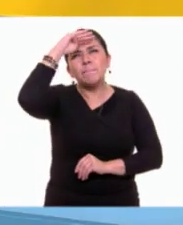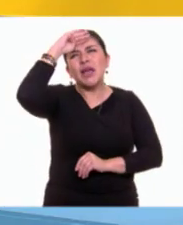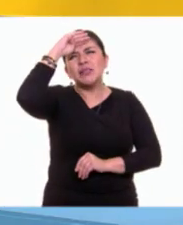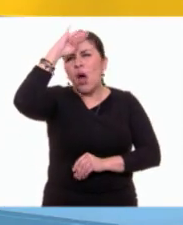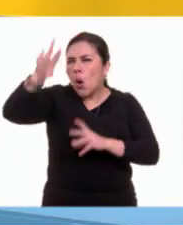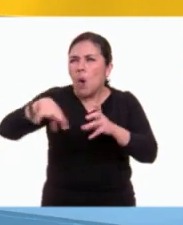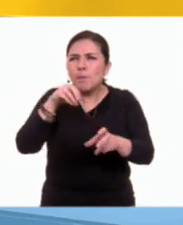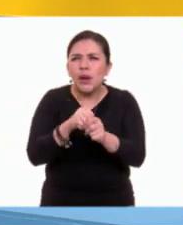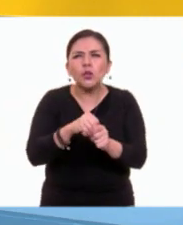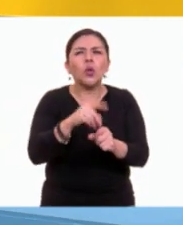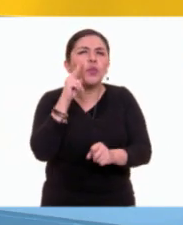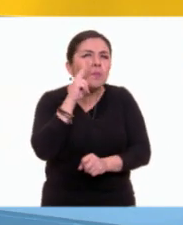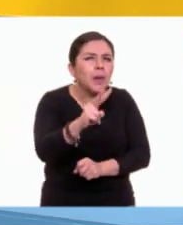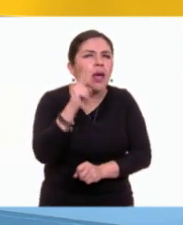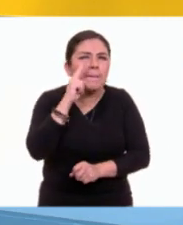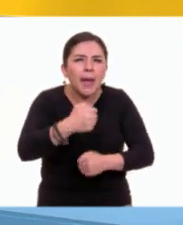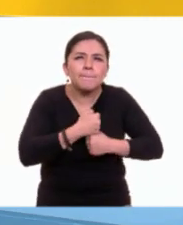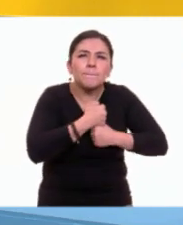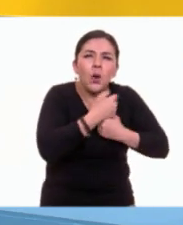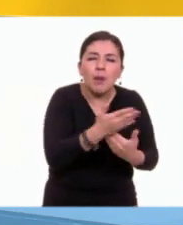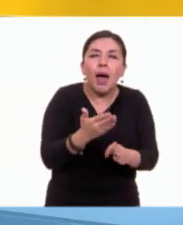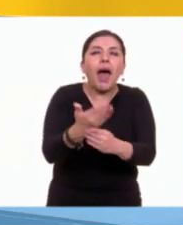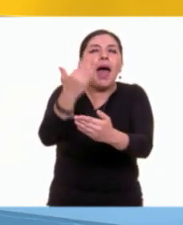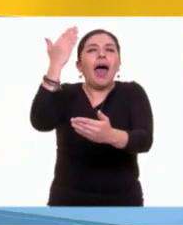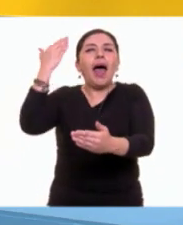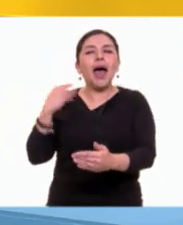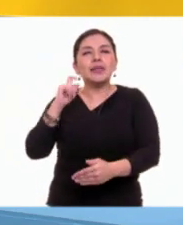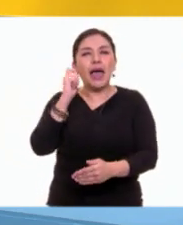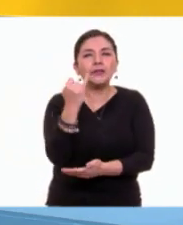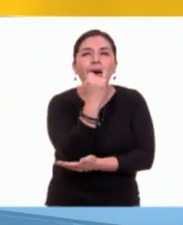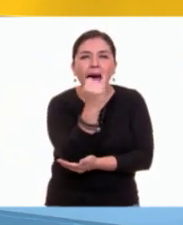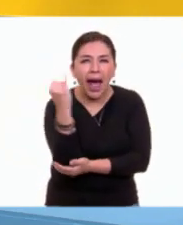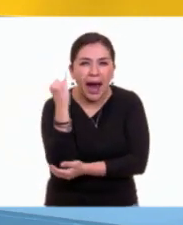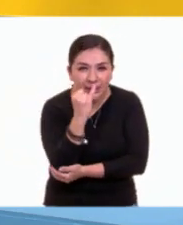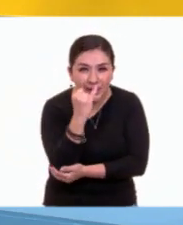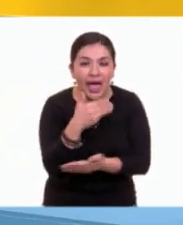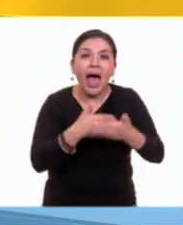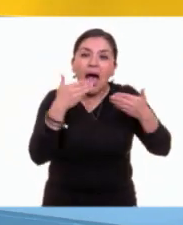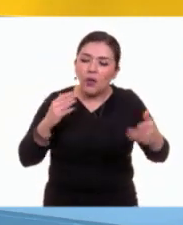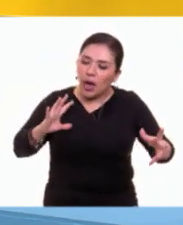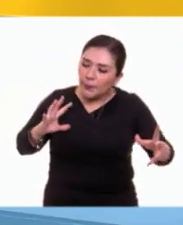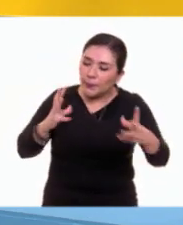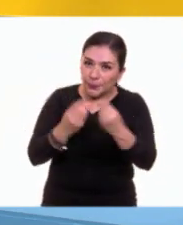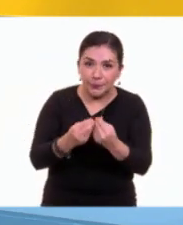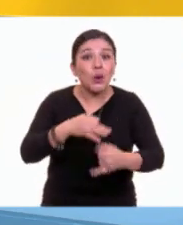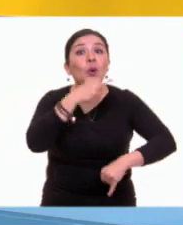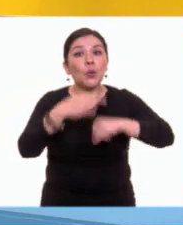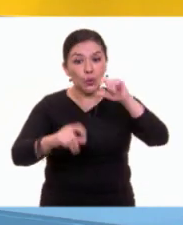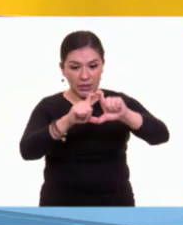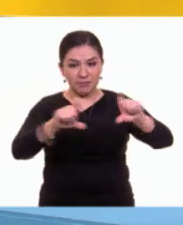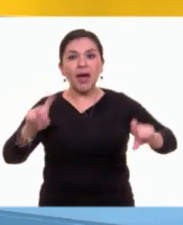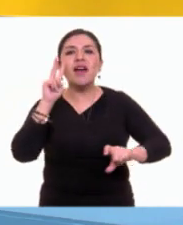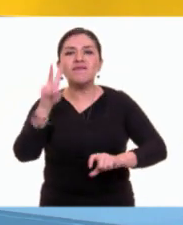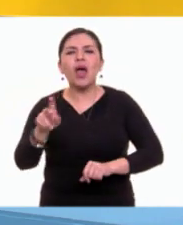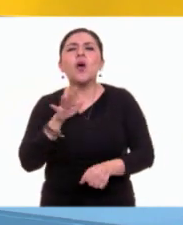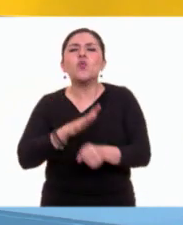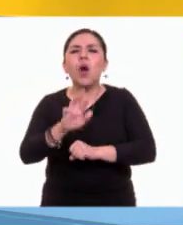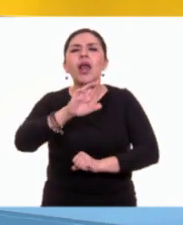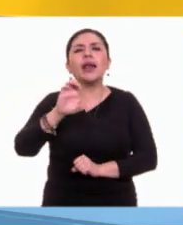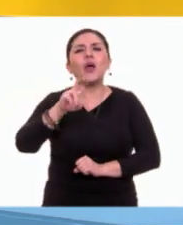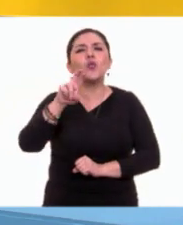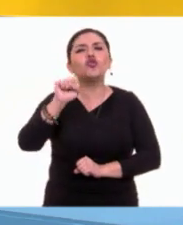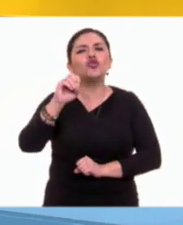todos los poemas que han leído desde preescolar. Y ahora sí, vayamos a la última fila. ¿Qué recursos